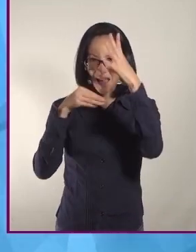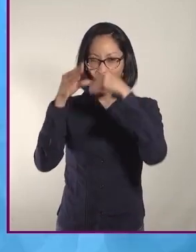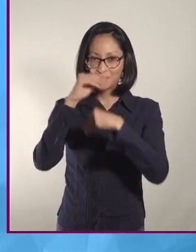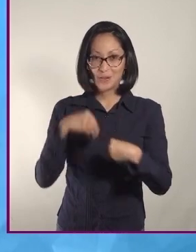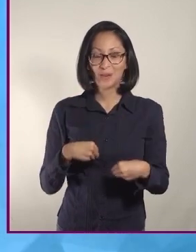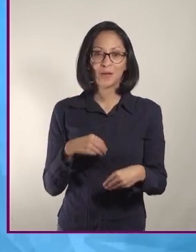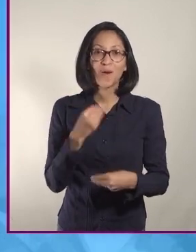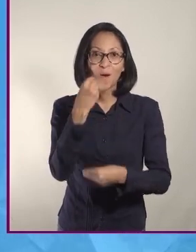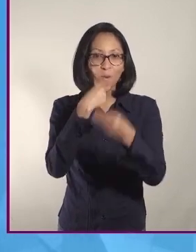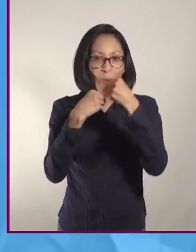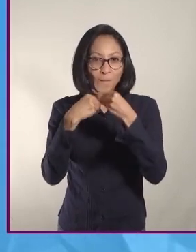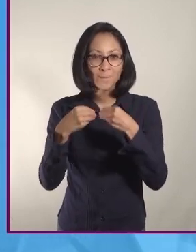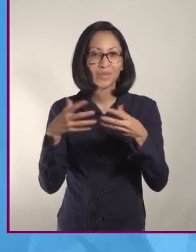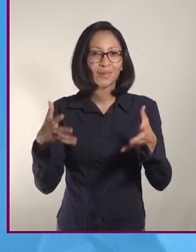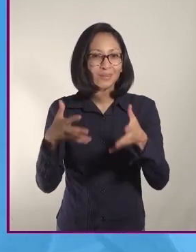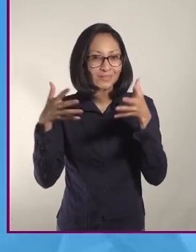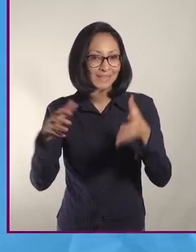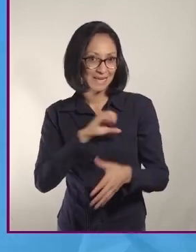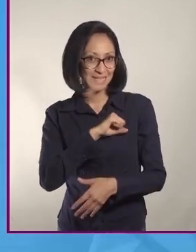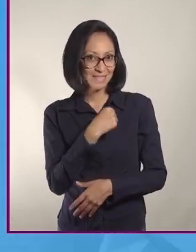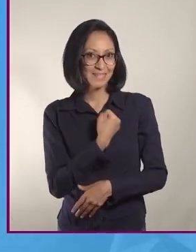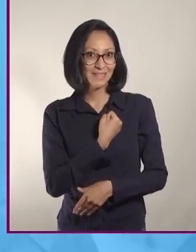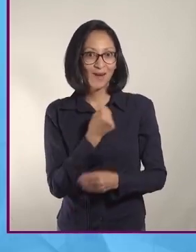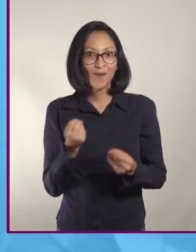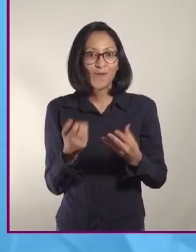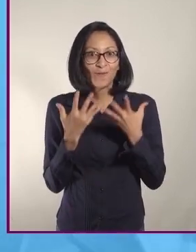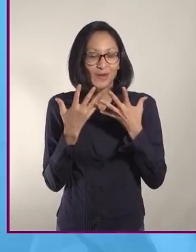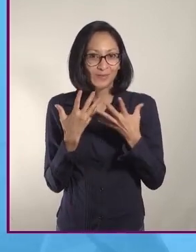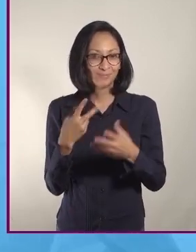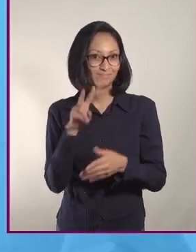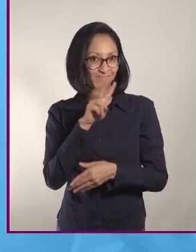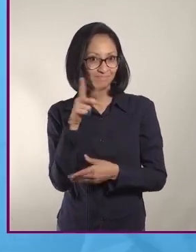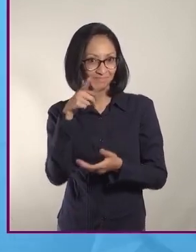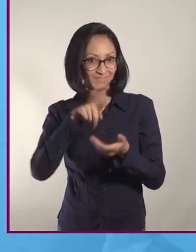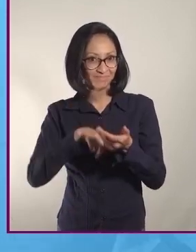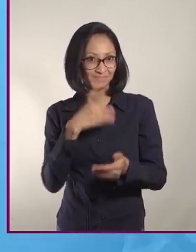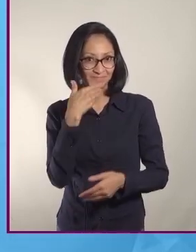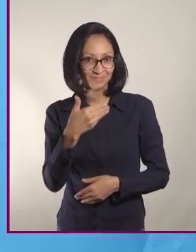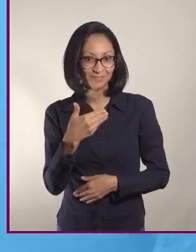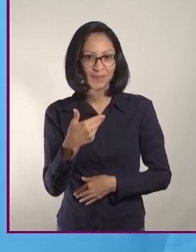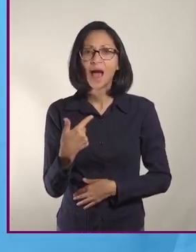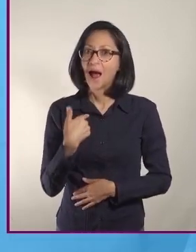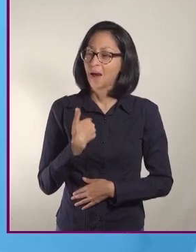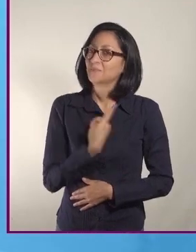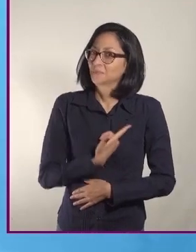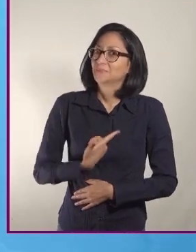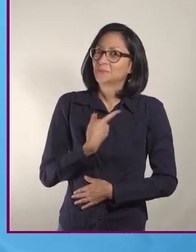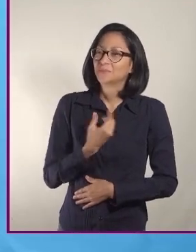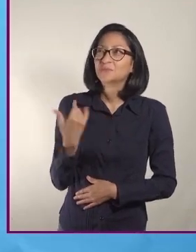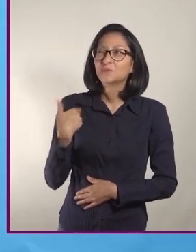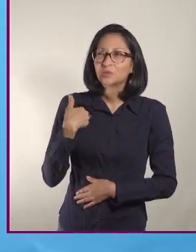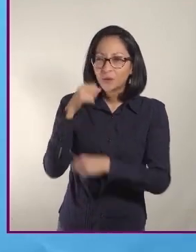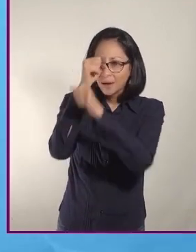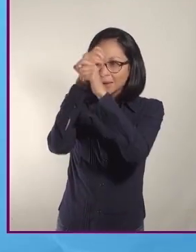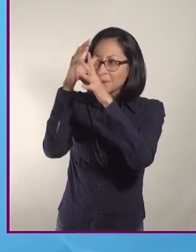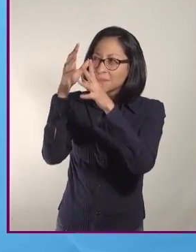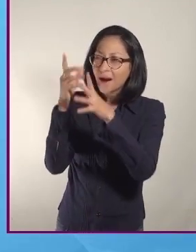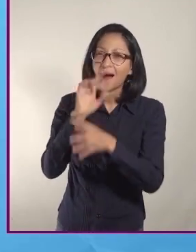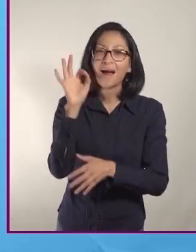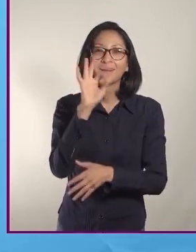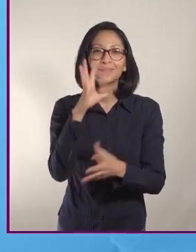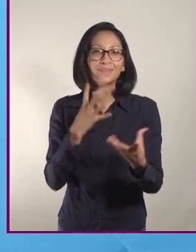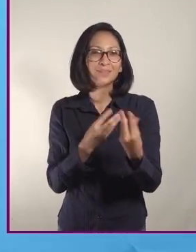saludable, fresca y nutritiva? Me gustaría aprender mucho y más ahorita, precisamente aquí ya en un entorno familiar.